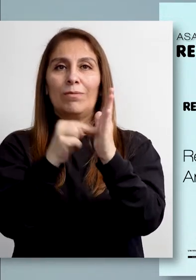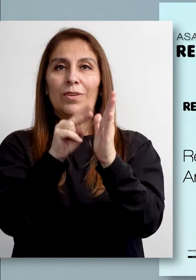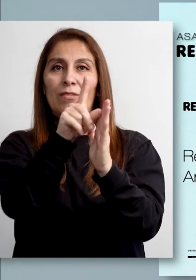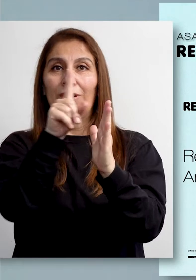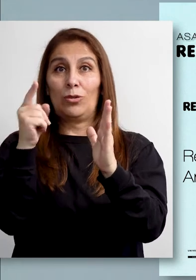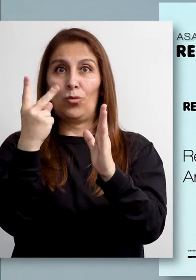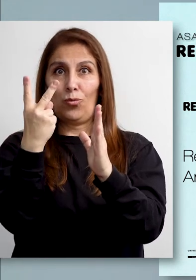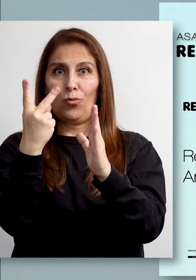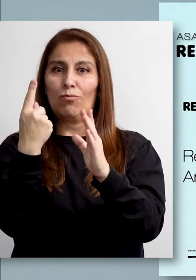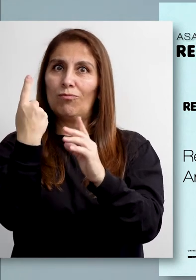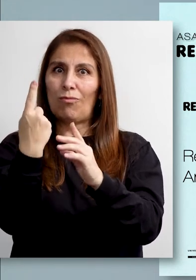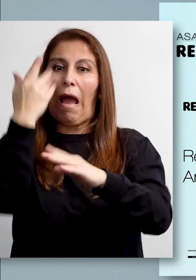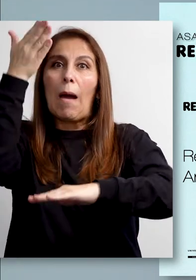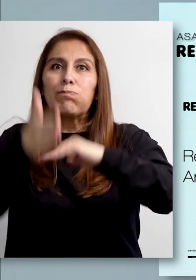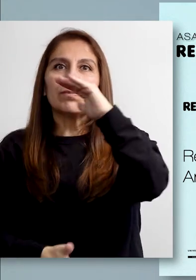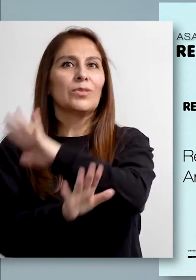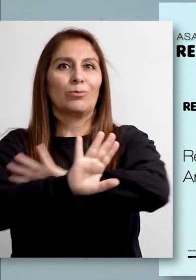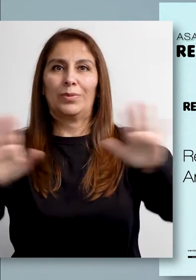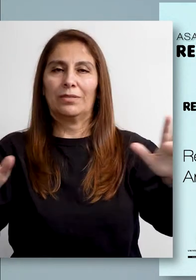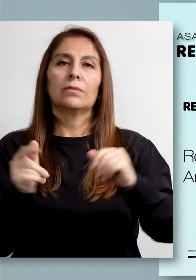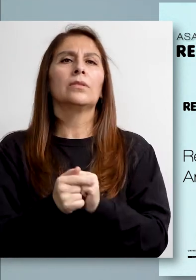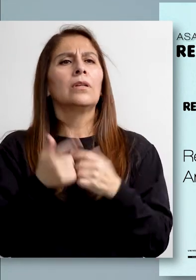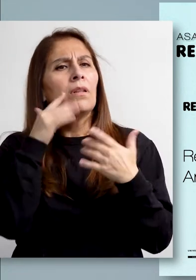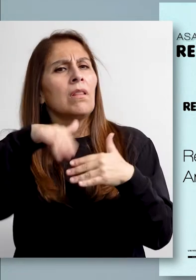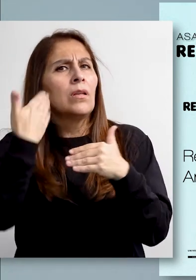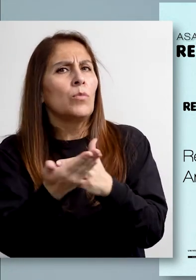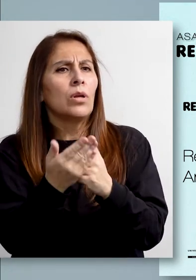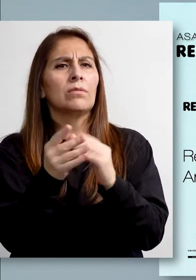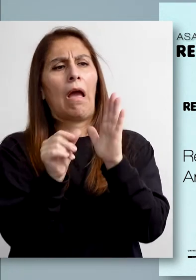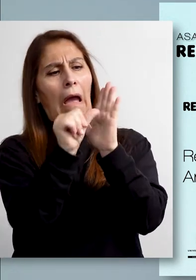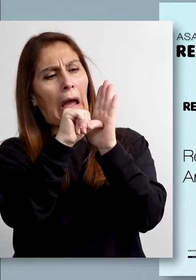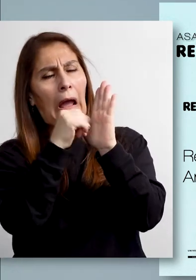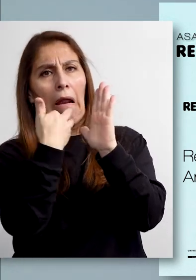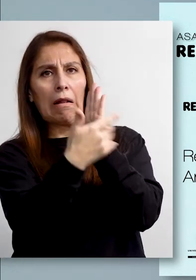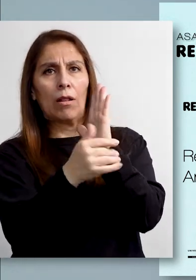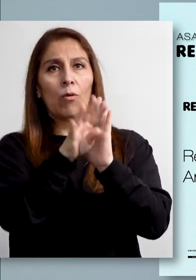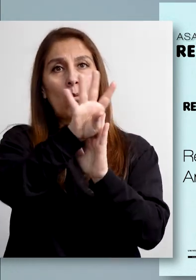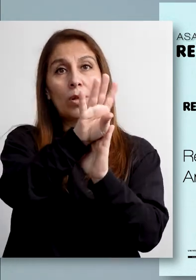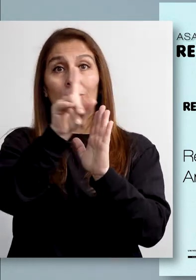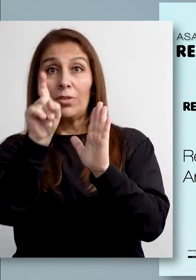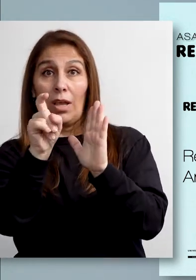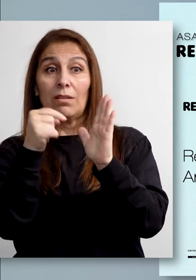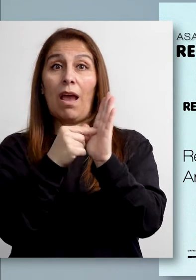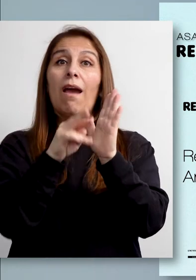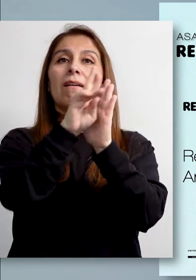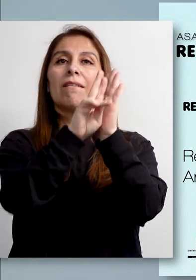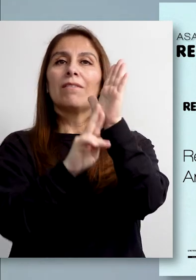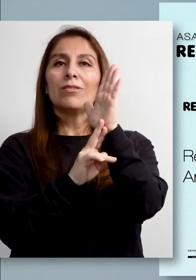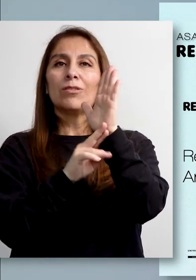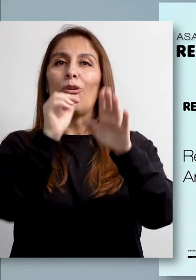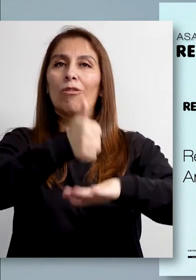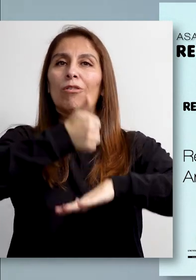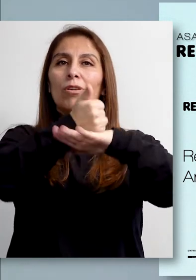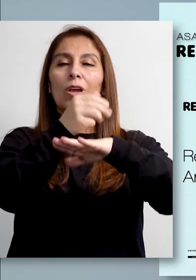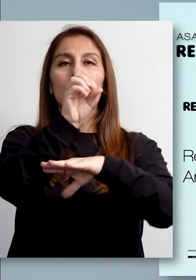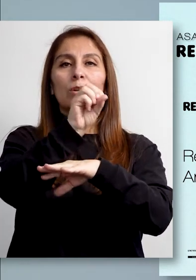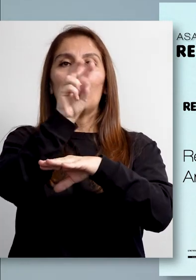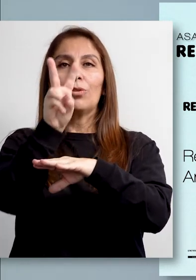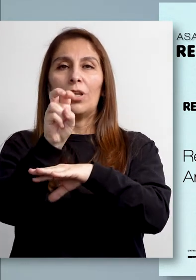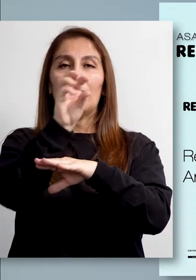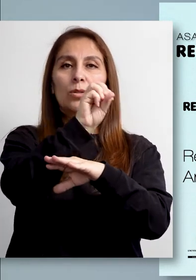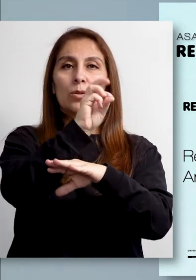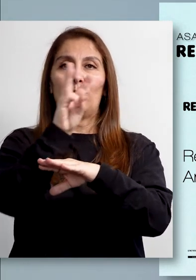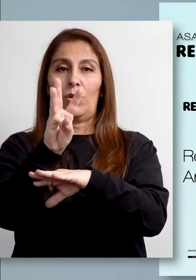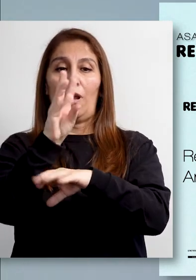procedimiento de inscripción pueden consultarse en los artículos 4 y 6 de la Resolución Rectoral 0703